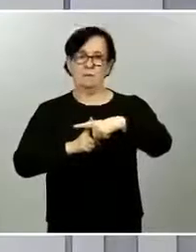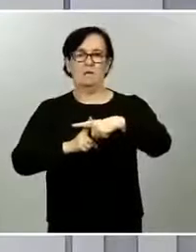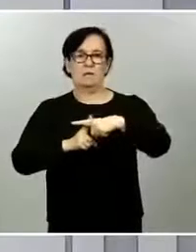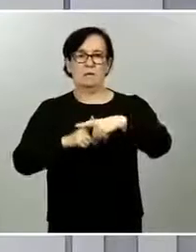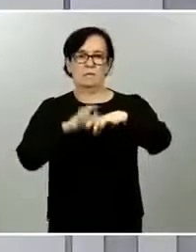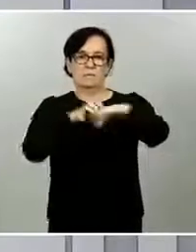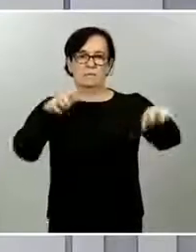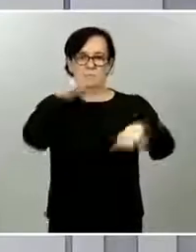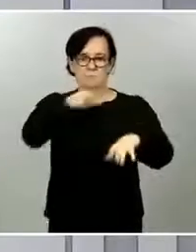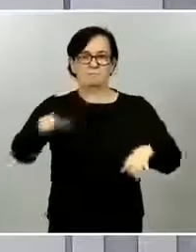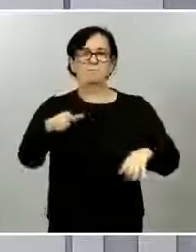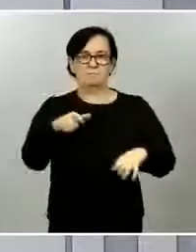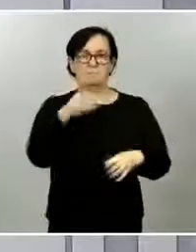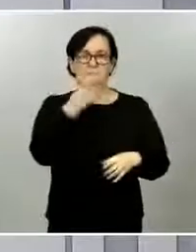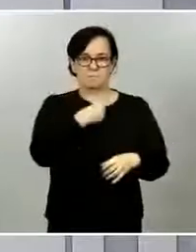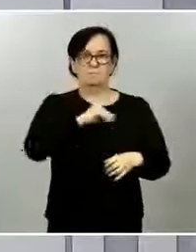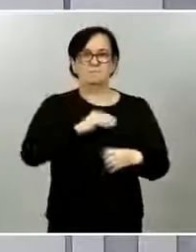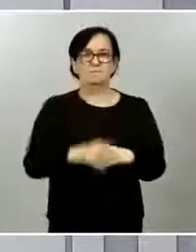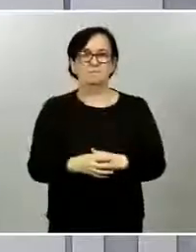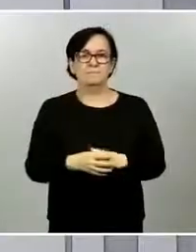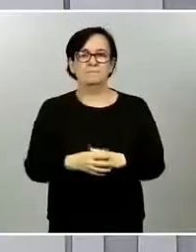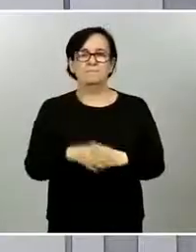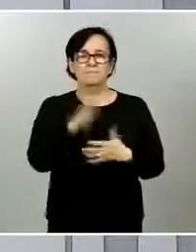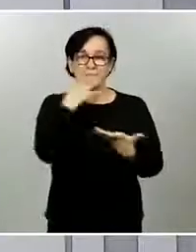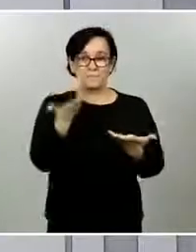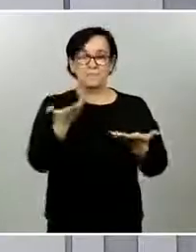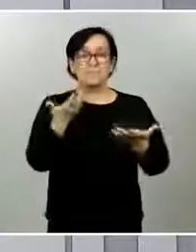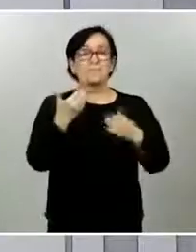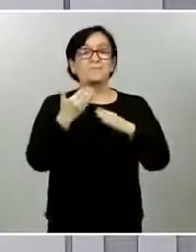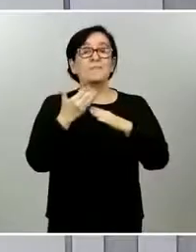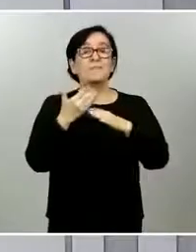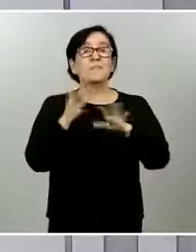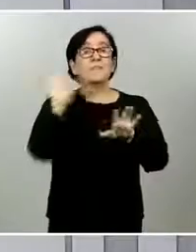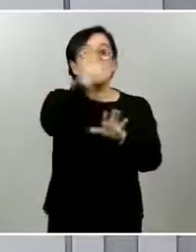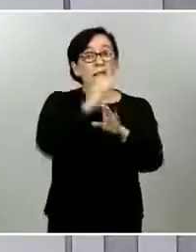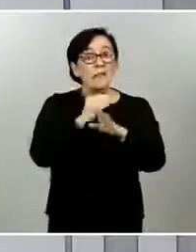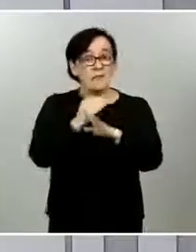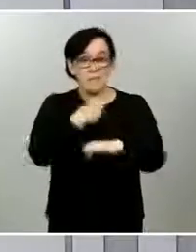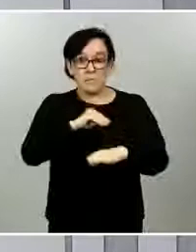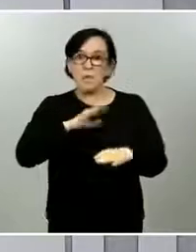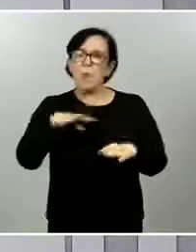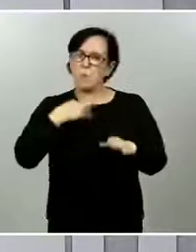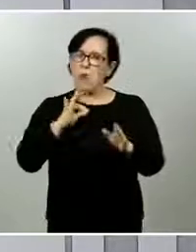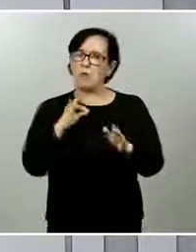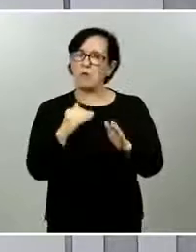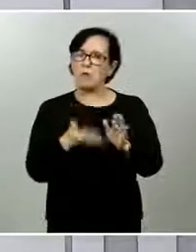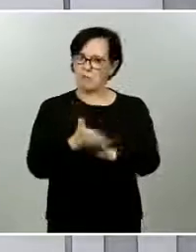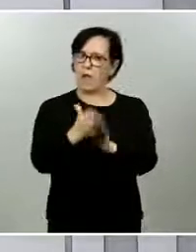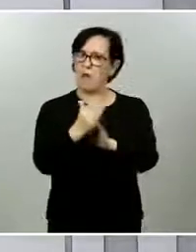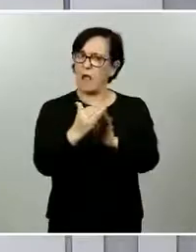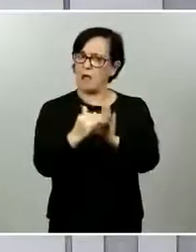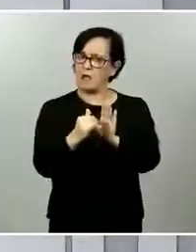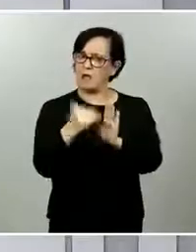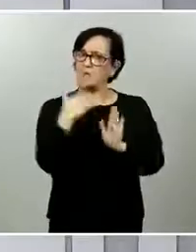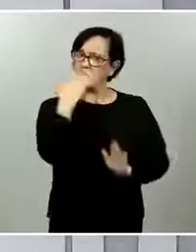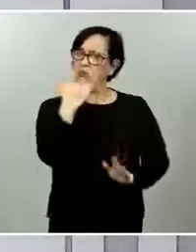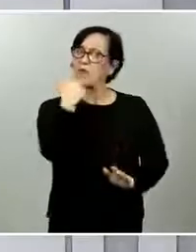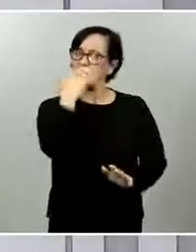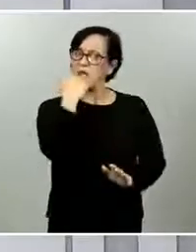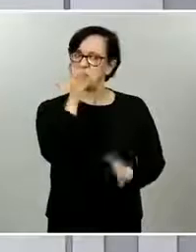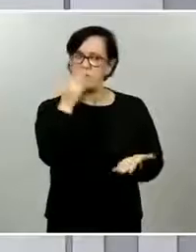de los territorios que cumplen esos indicadores y que representan, como decía, a la mitad de la población española.